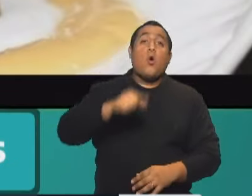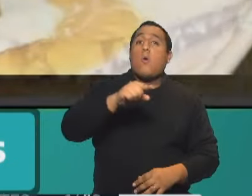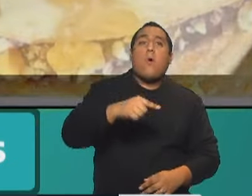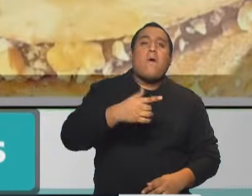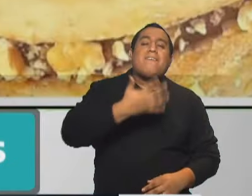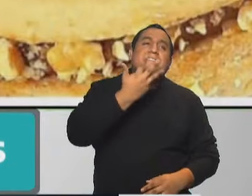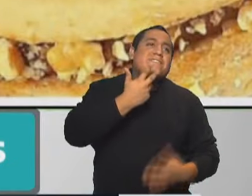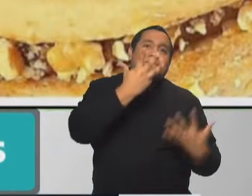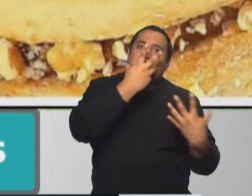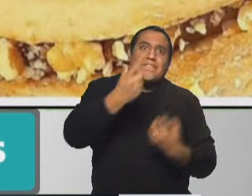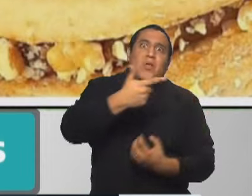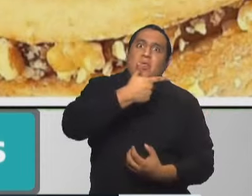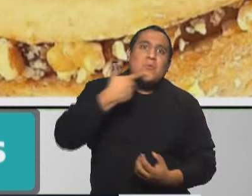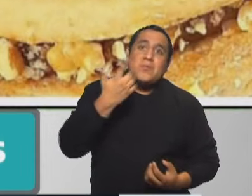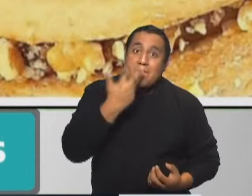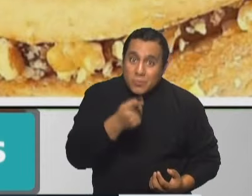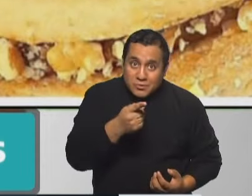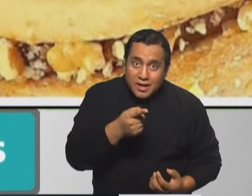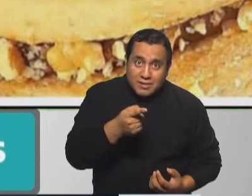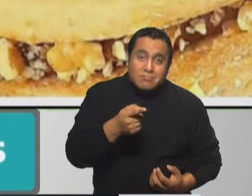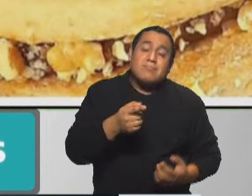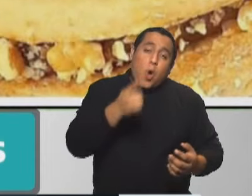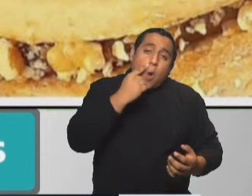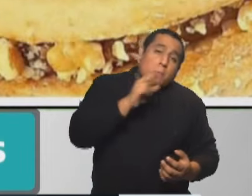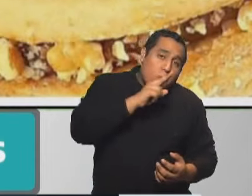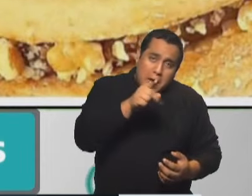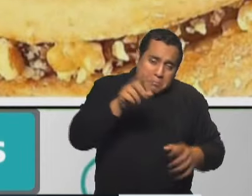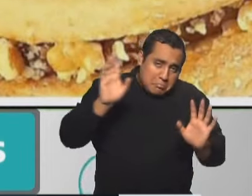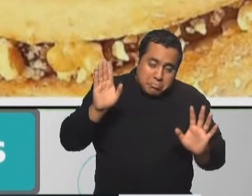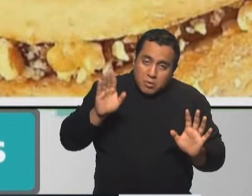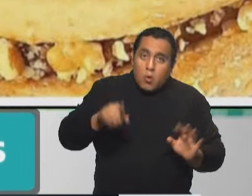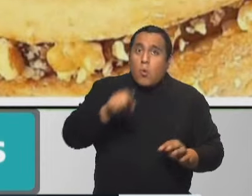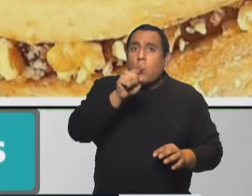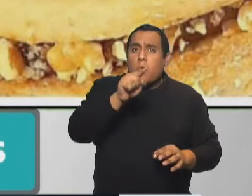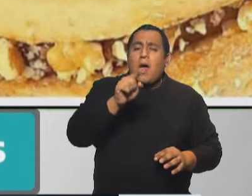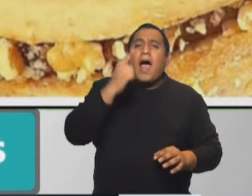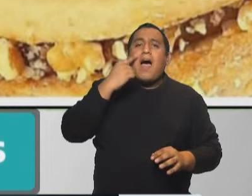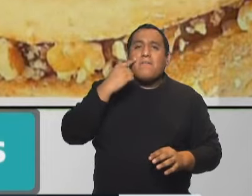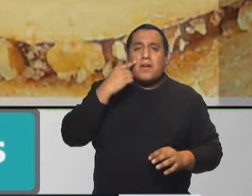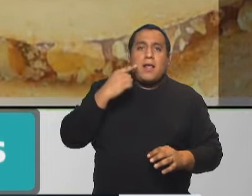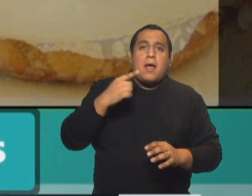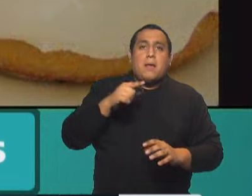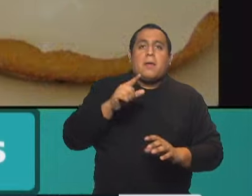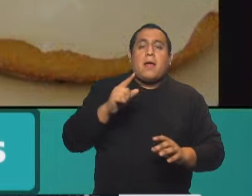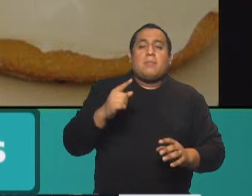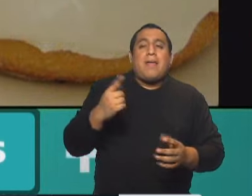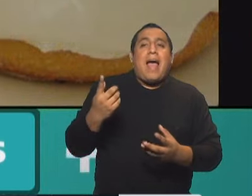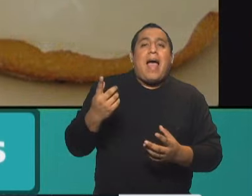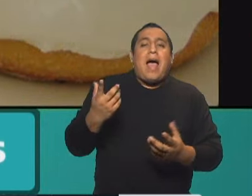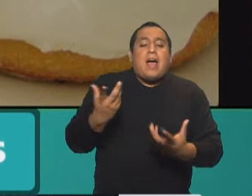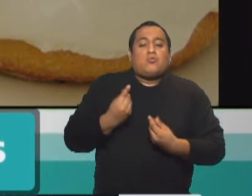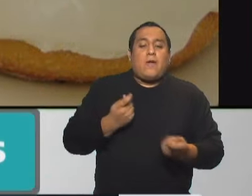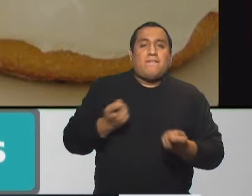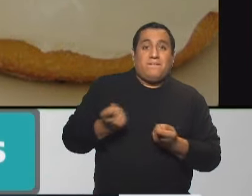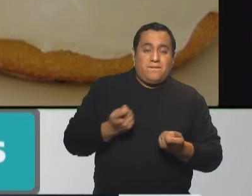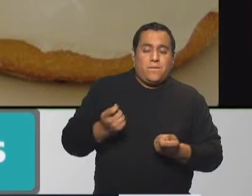o goloso, tenés el entorno que te ayude a controlar las situaciones. Y una de las cosas